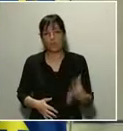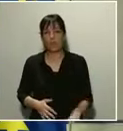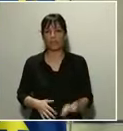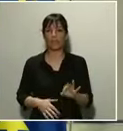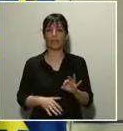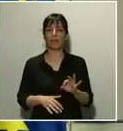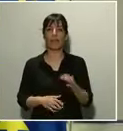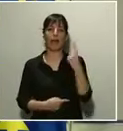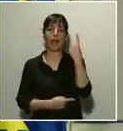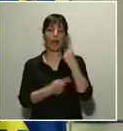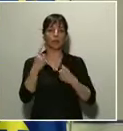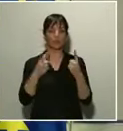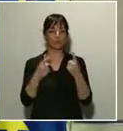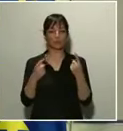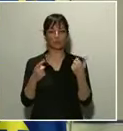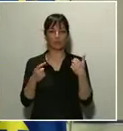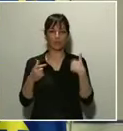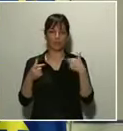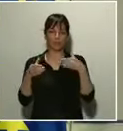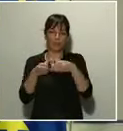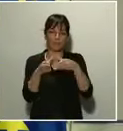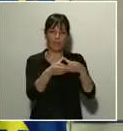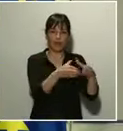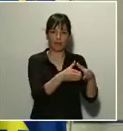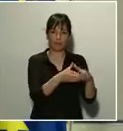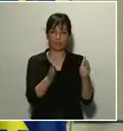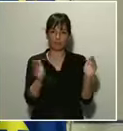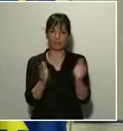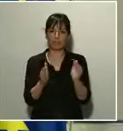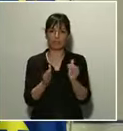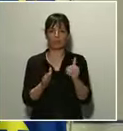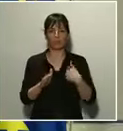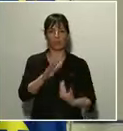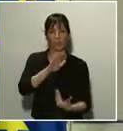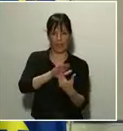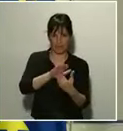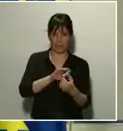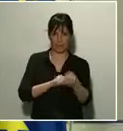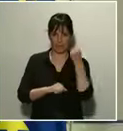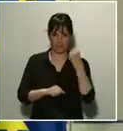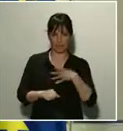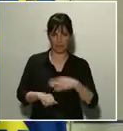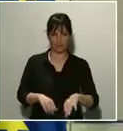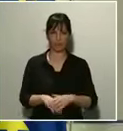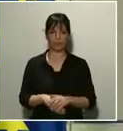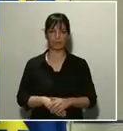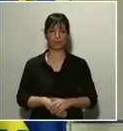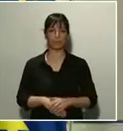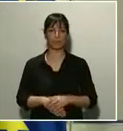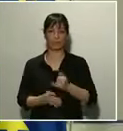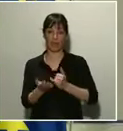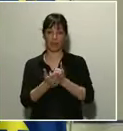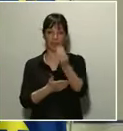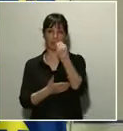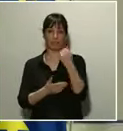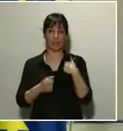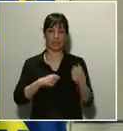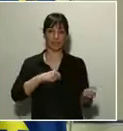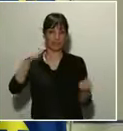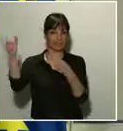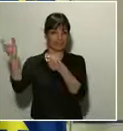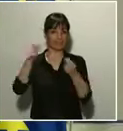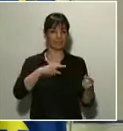segmentos de flota. Sobre las importaciones y las exportaciones agroalimentarias, un breve comentario. Las